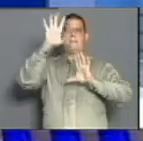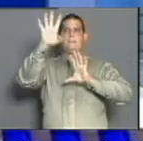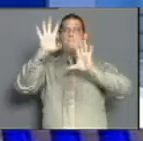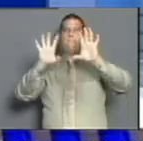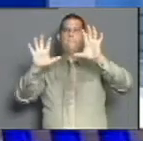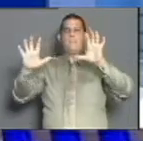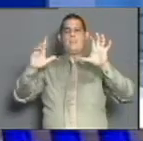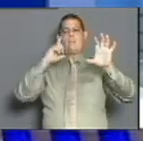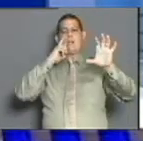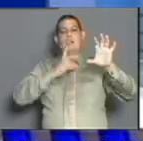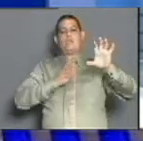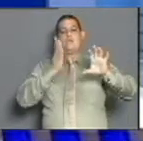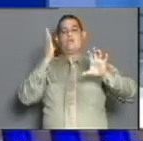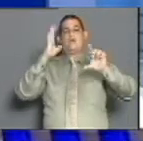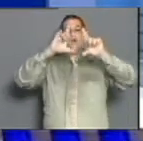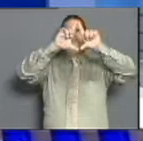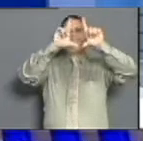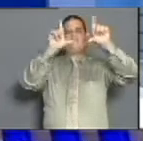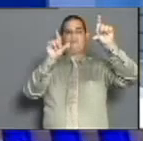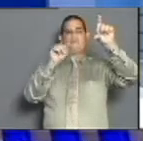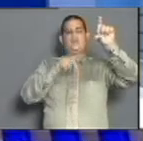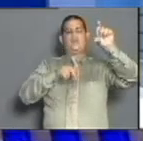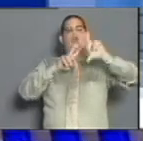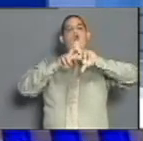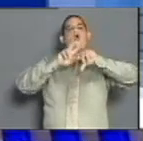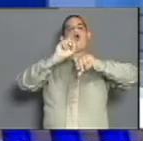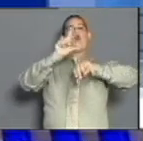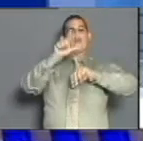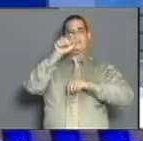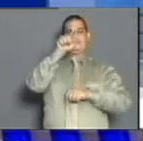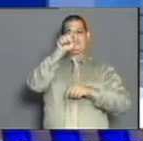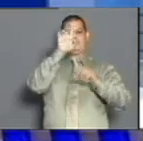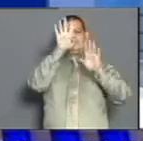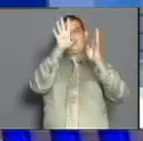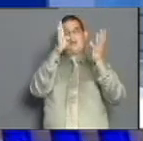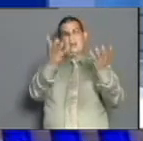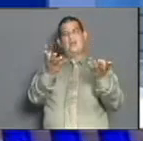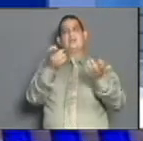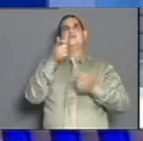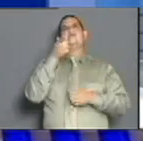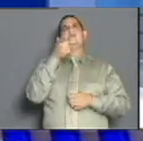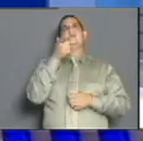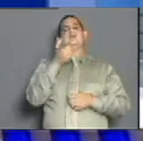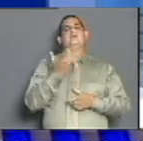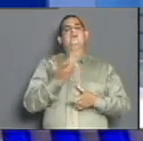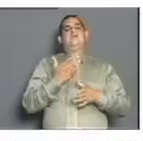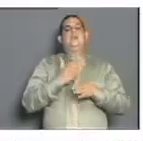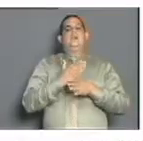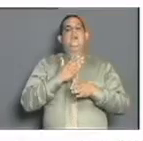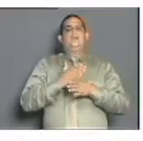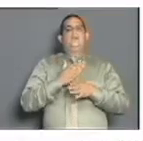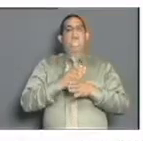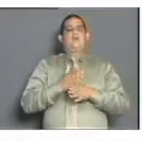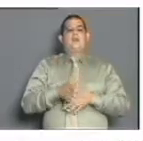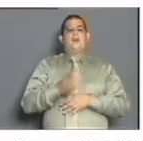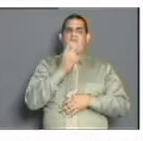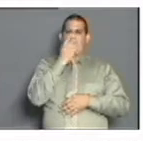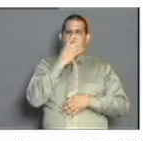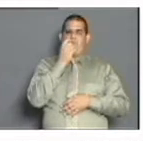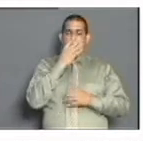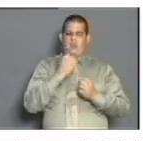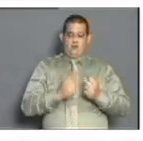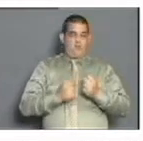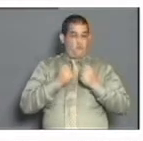reflejar en la geografía holguinera. Cómo está diseminada la enfermedad independientemente de que han disminuido los positivos. En verde oscuro.